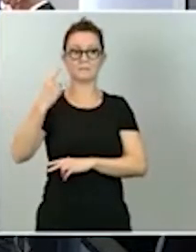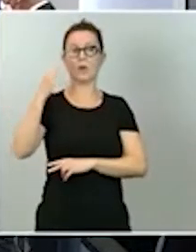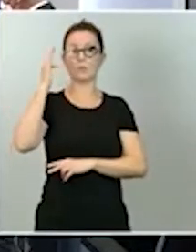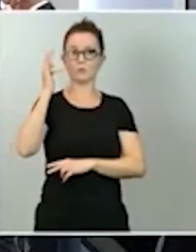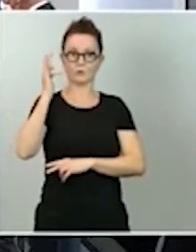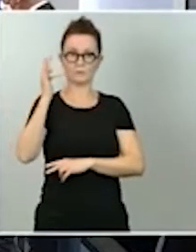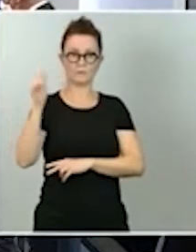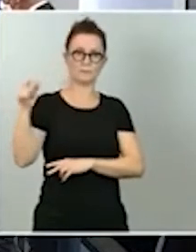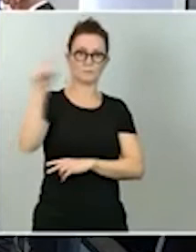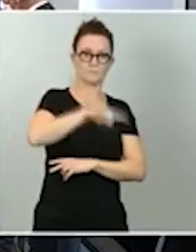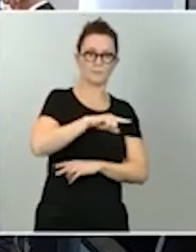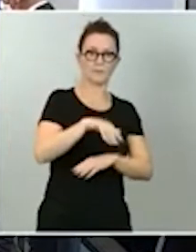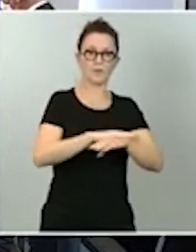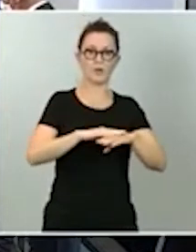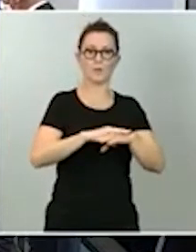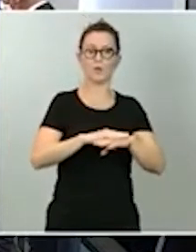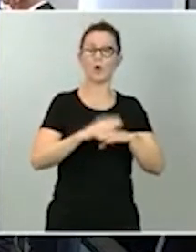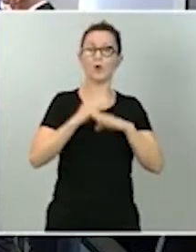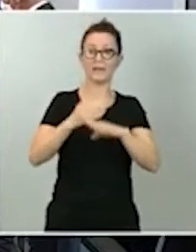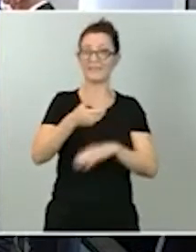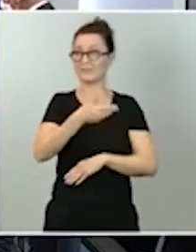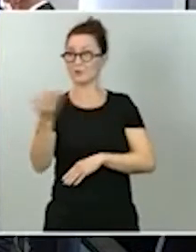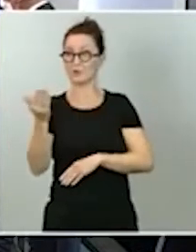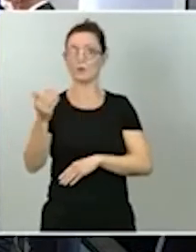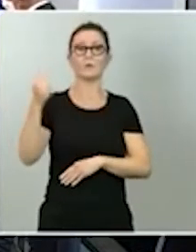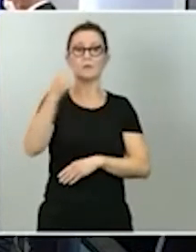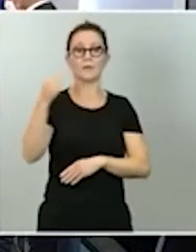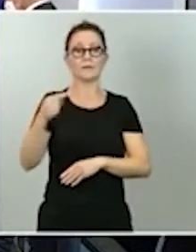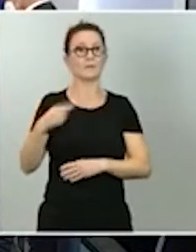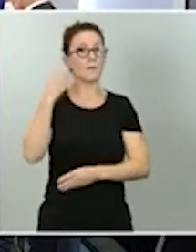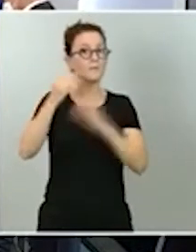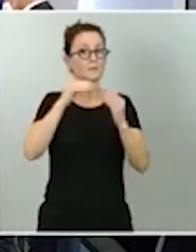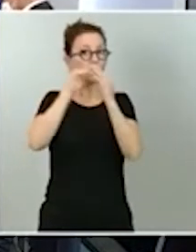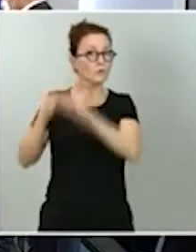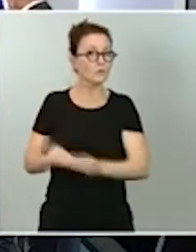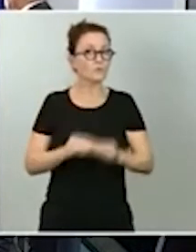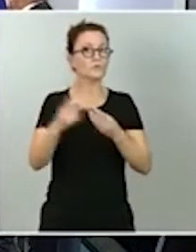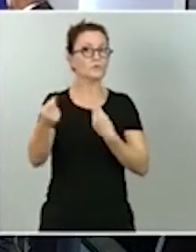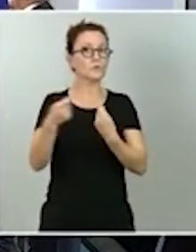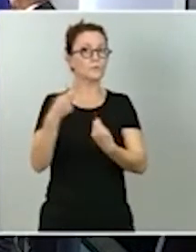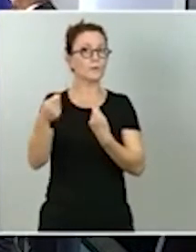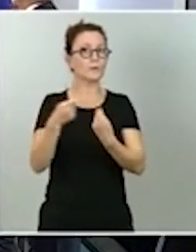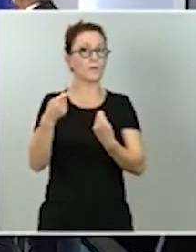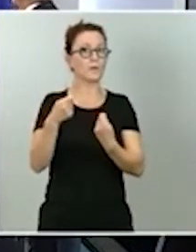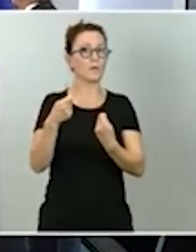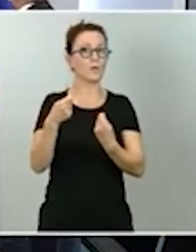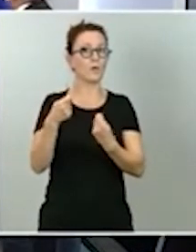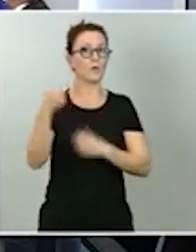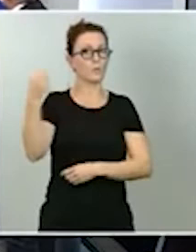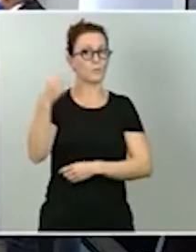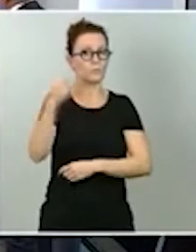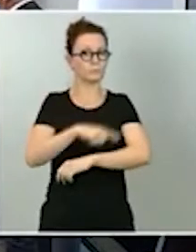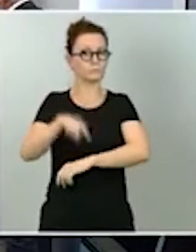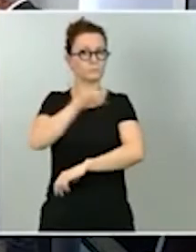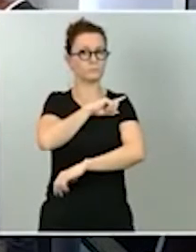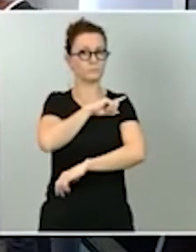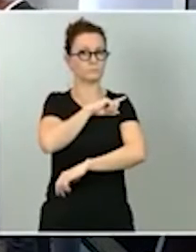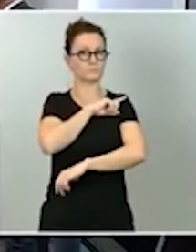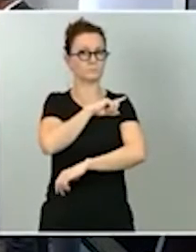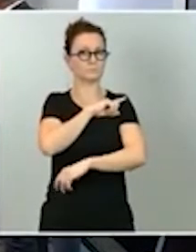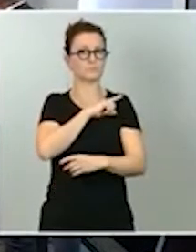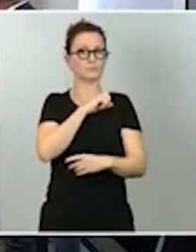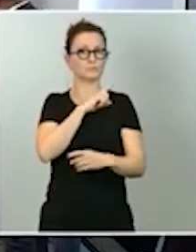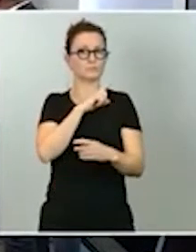¿Cree que el consenso de mercado es demasiado pesimista con las previsiones para España?